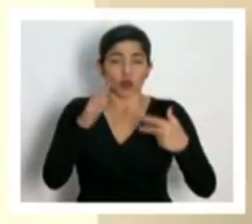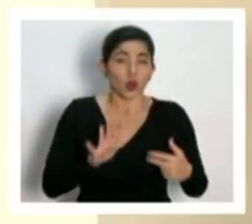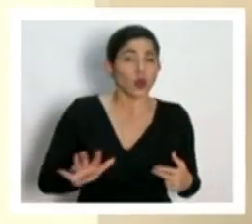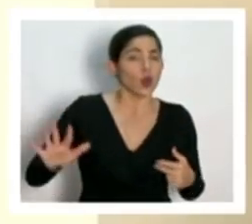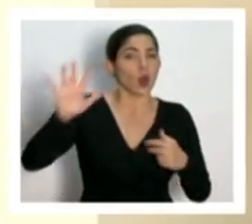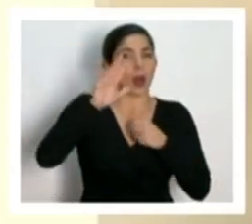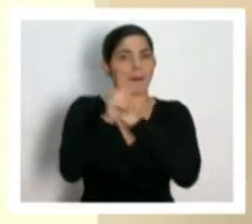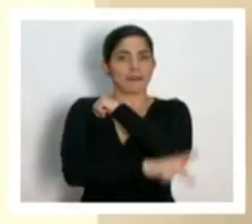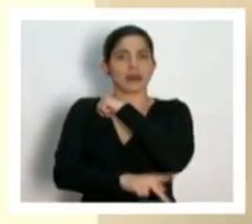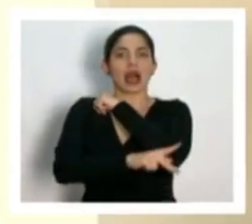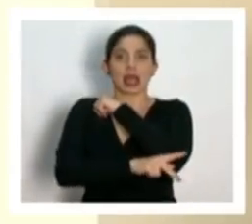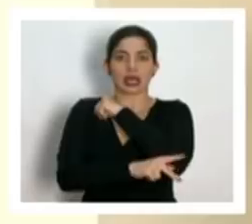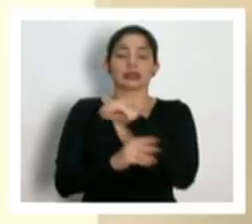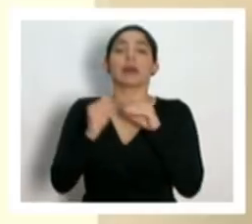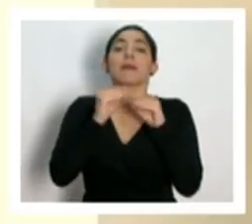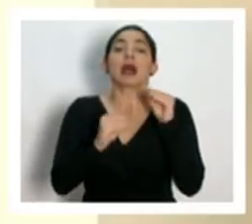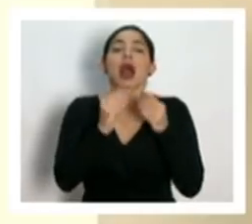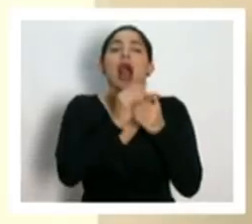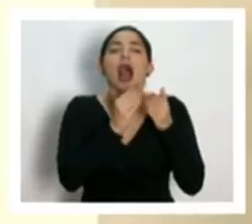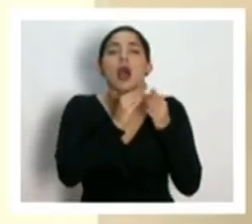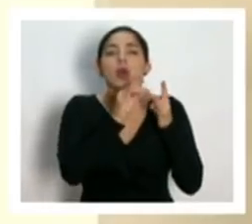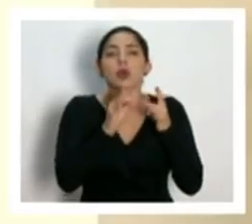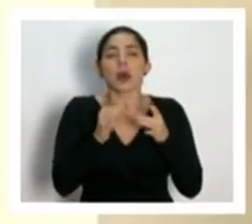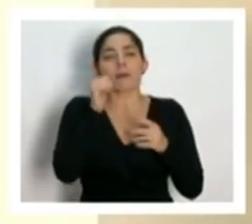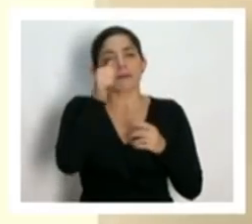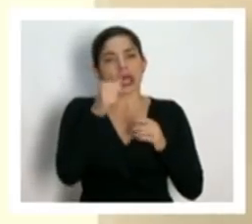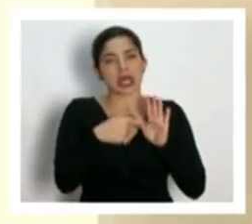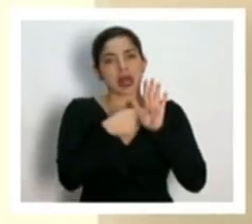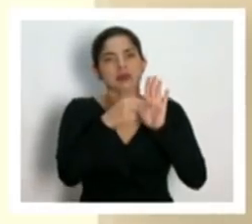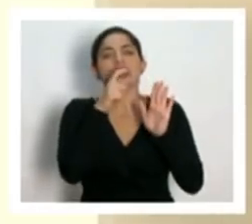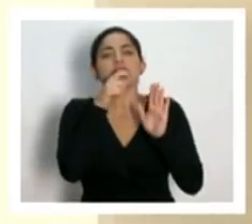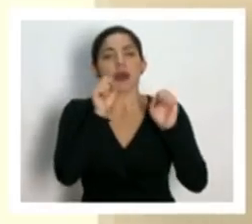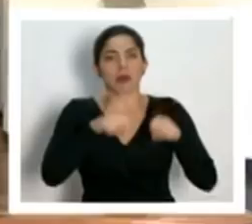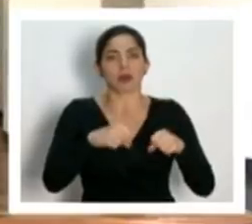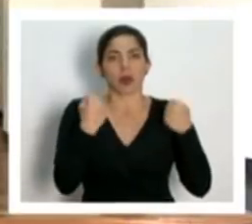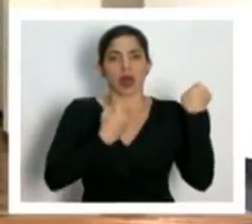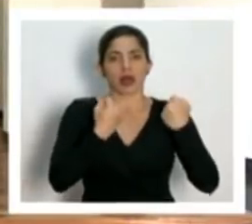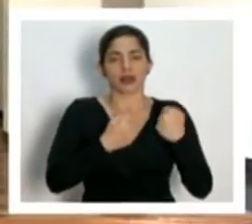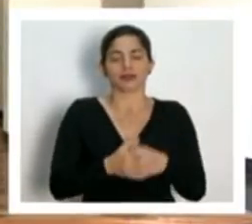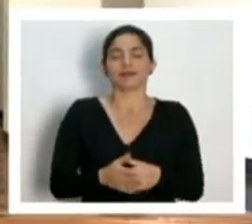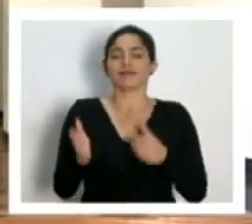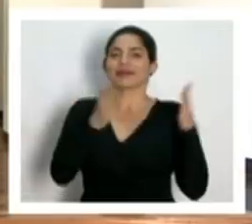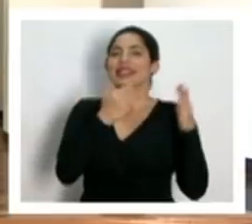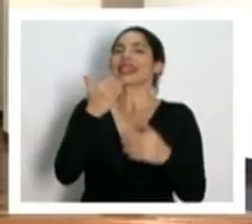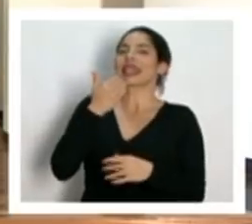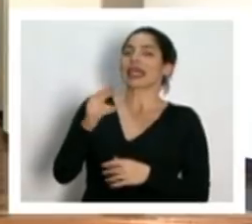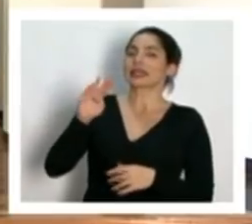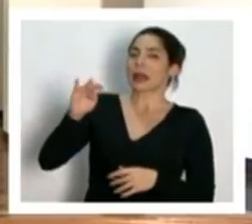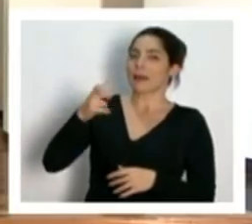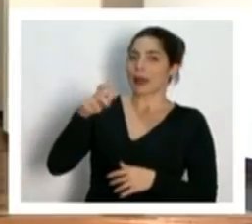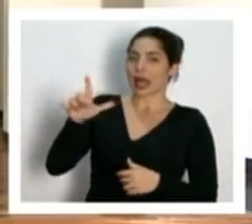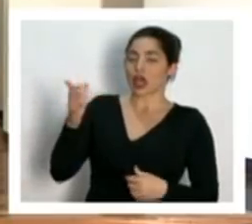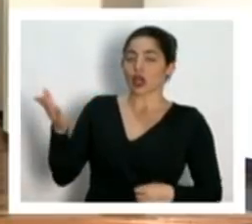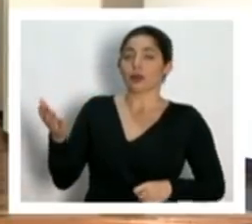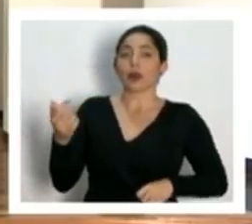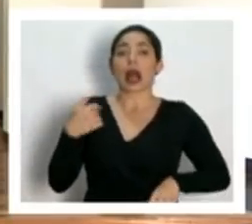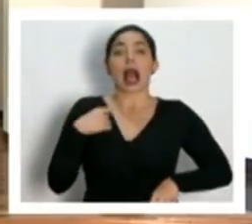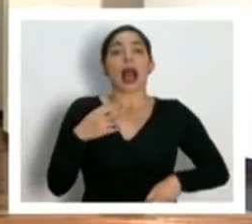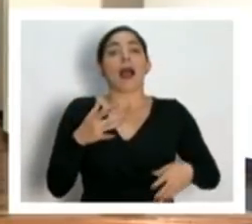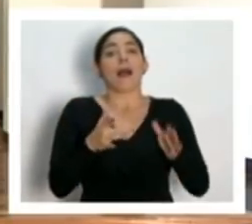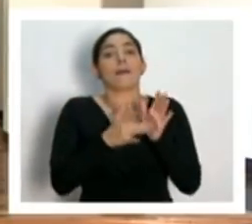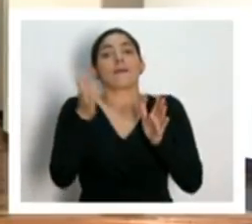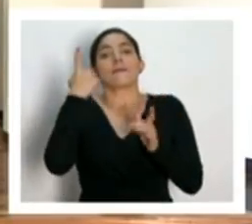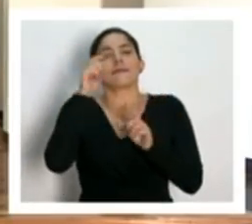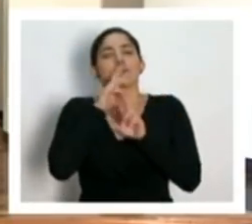excepciones que se informarán y se publicarán mañana oportunamente. Gracias, don Michael. Voy a aprovechar para